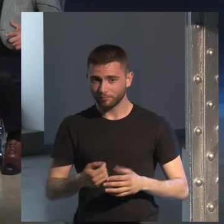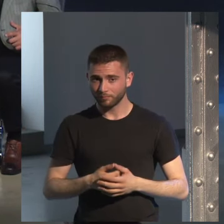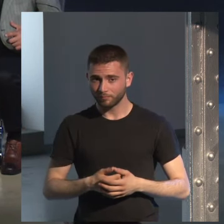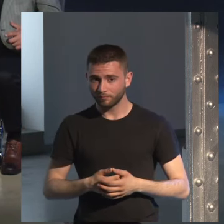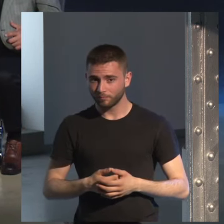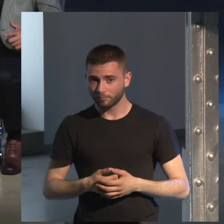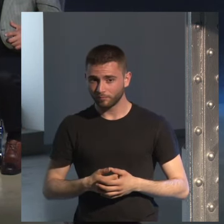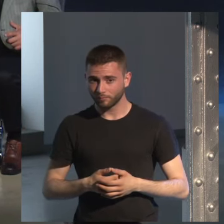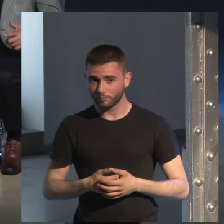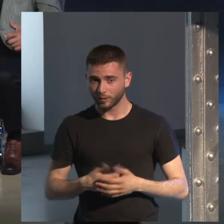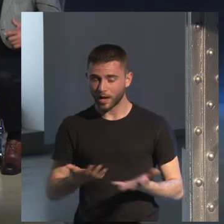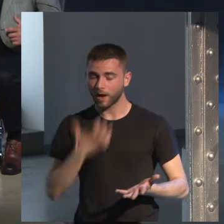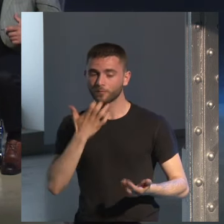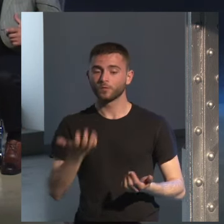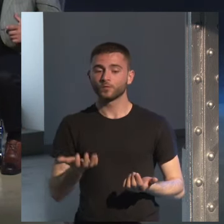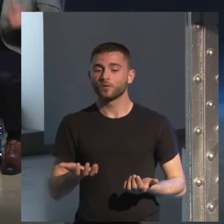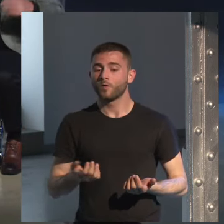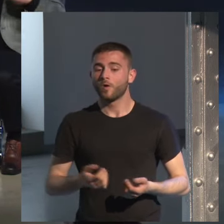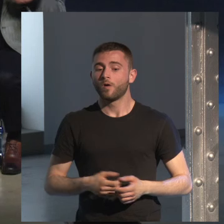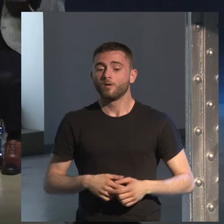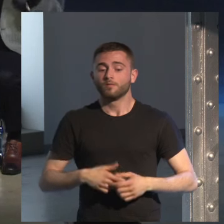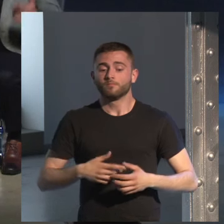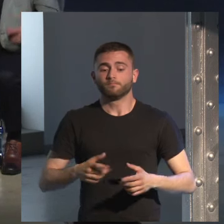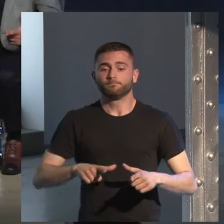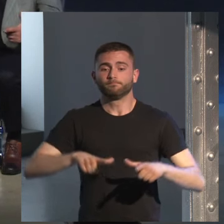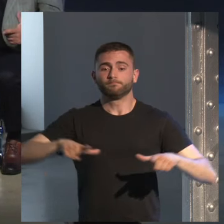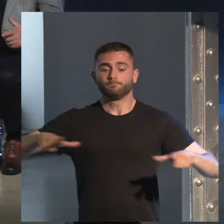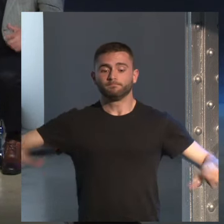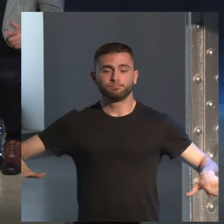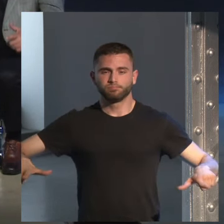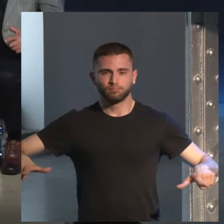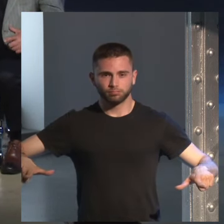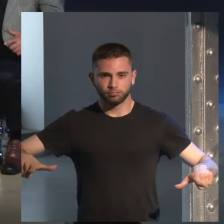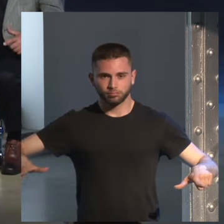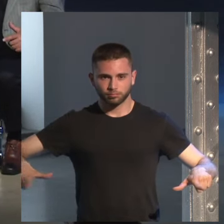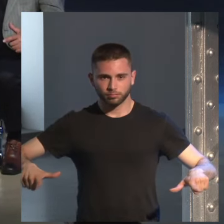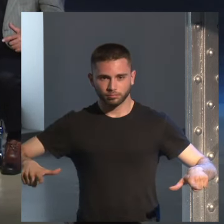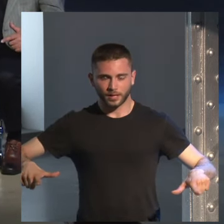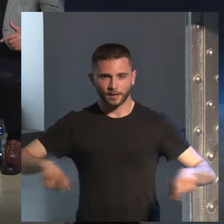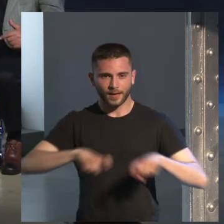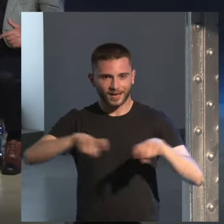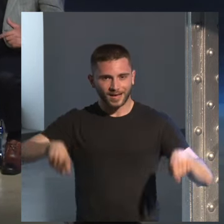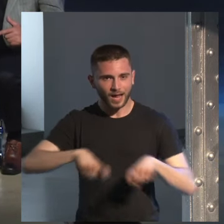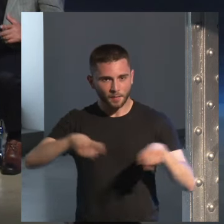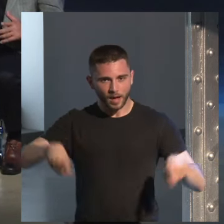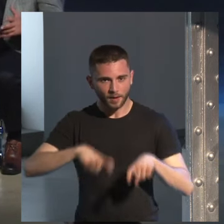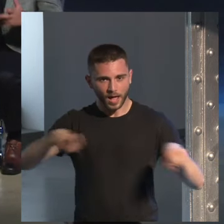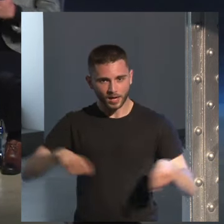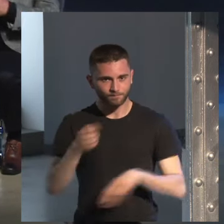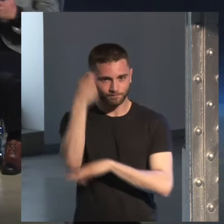78 revoluciones que habían logrado regrabarla regrabarla y